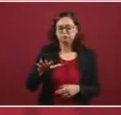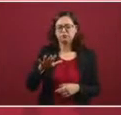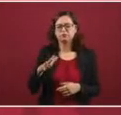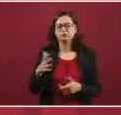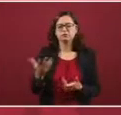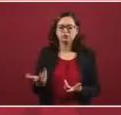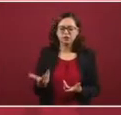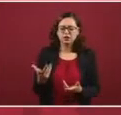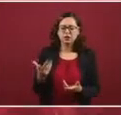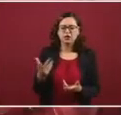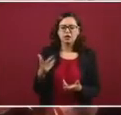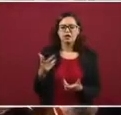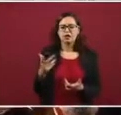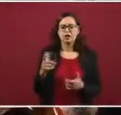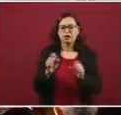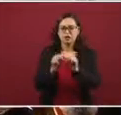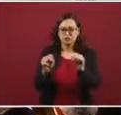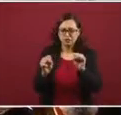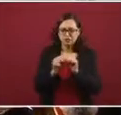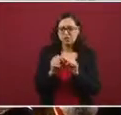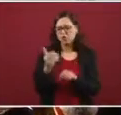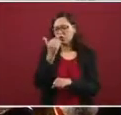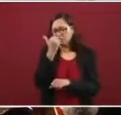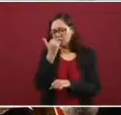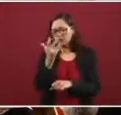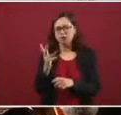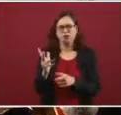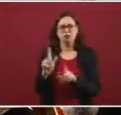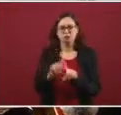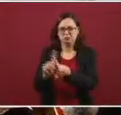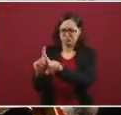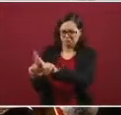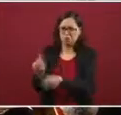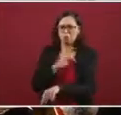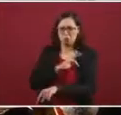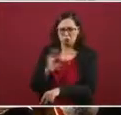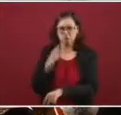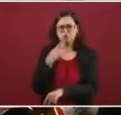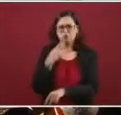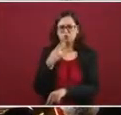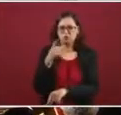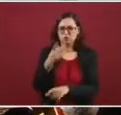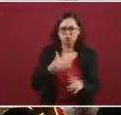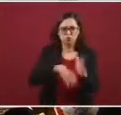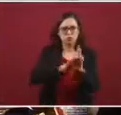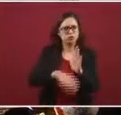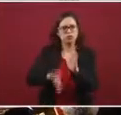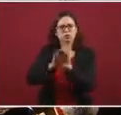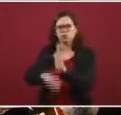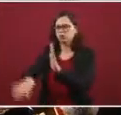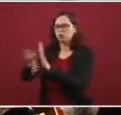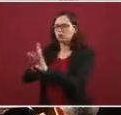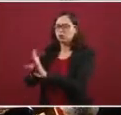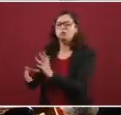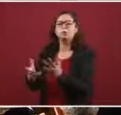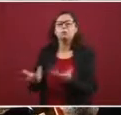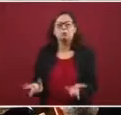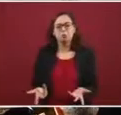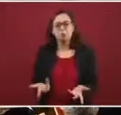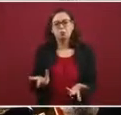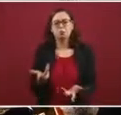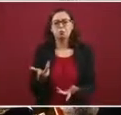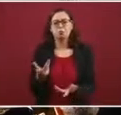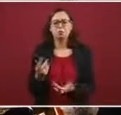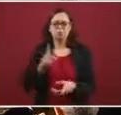oficinas, para poder ser para salones o comedor, en este caso si se hace el